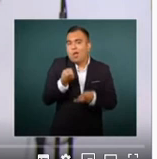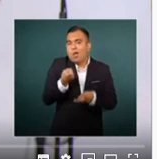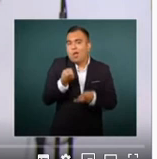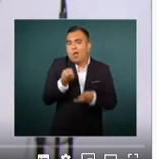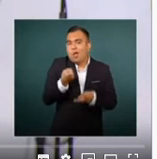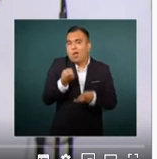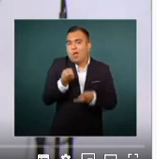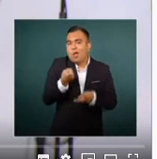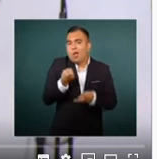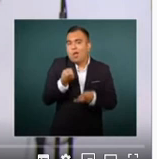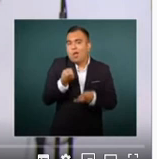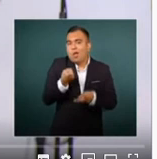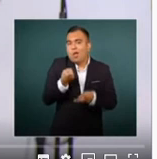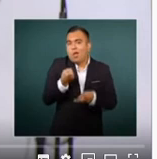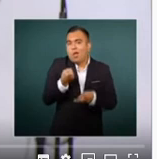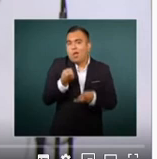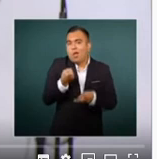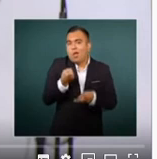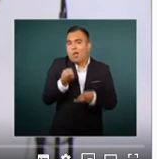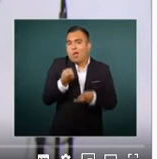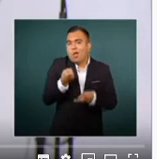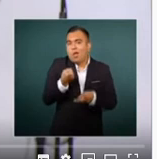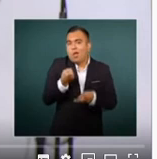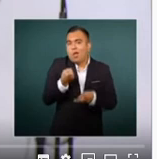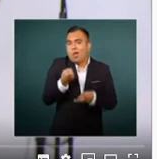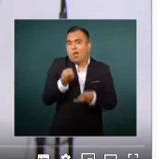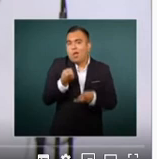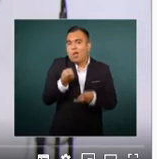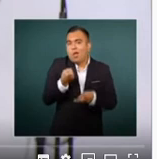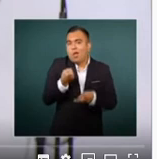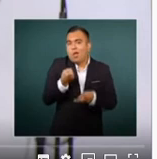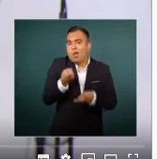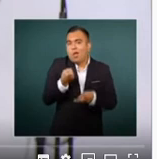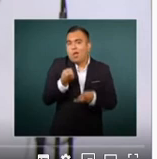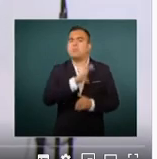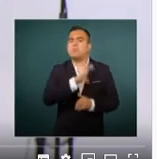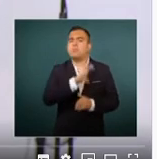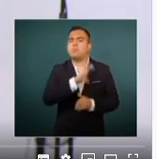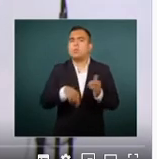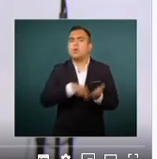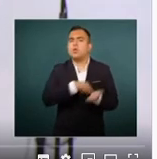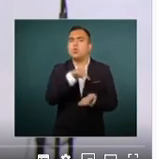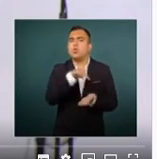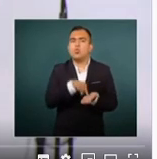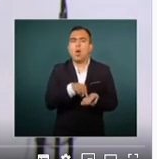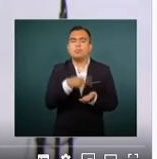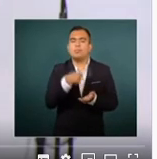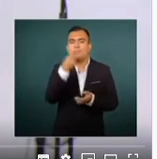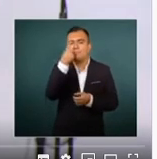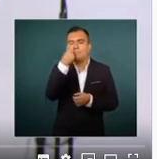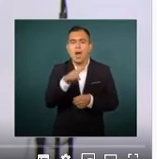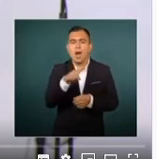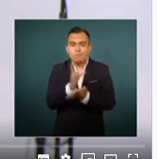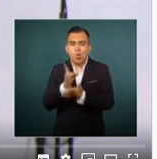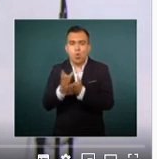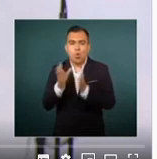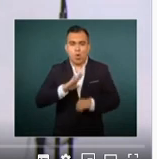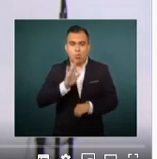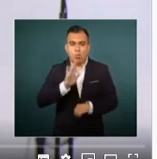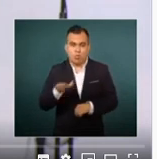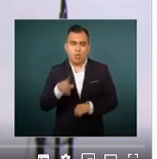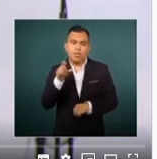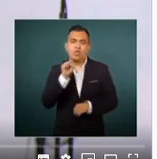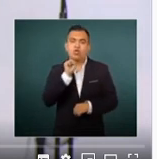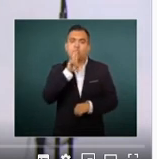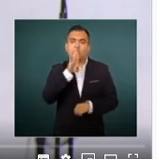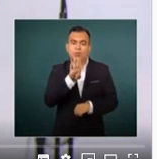tiempo, no ha sido inaugurado y, bueno, me parece que es el Tren Ligero. ...que prometió el Subsecretario de Derechos